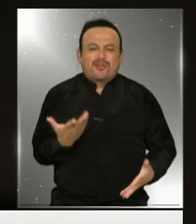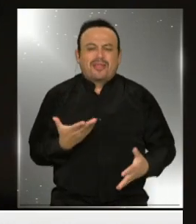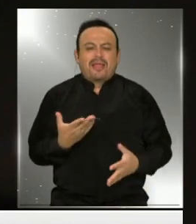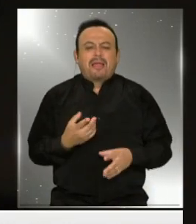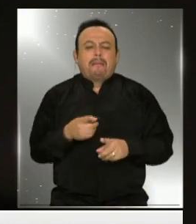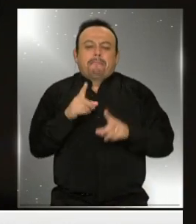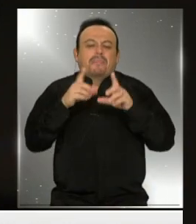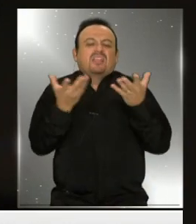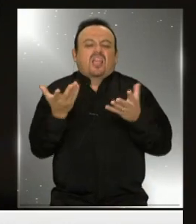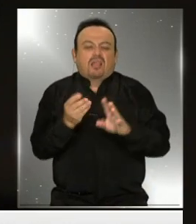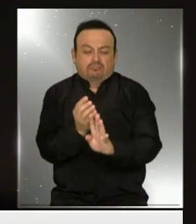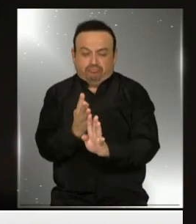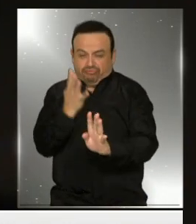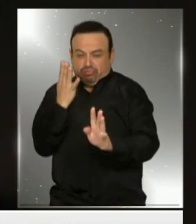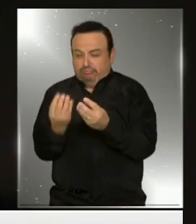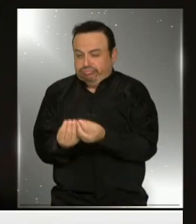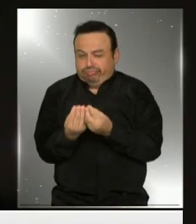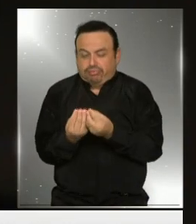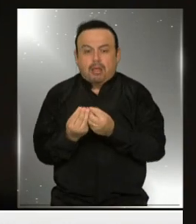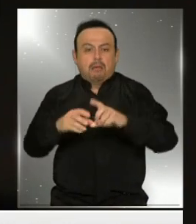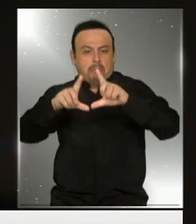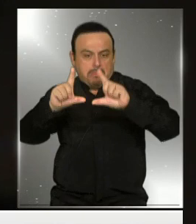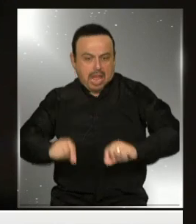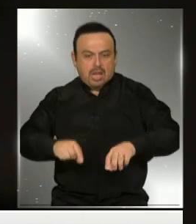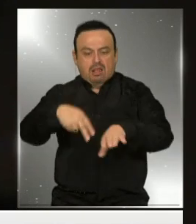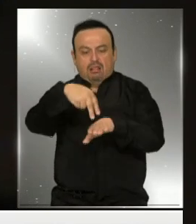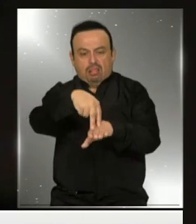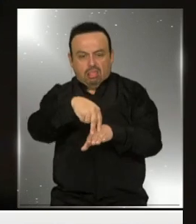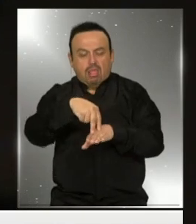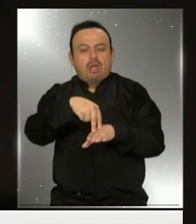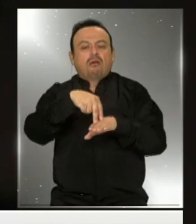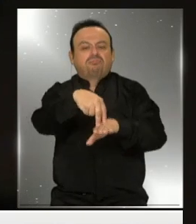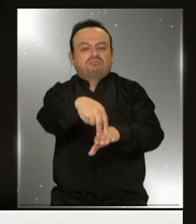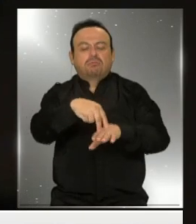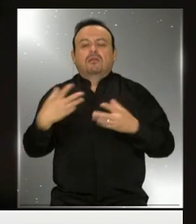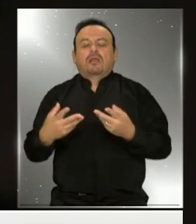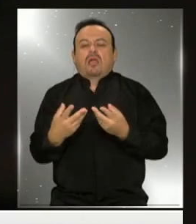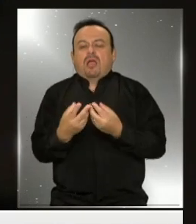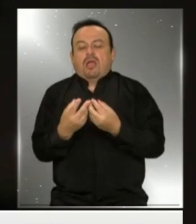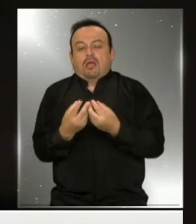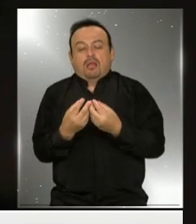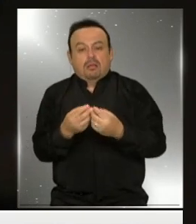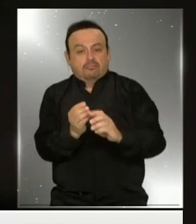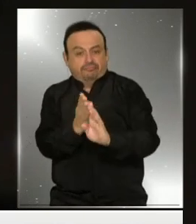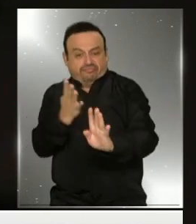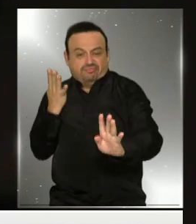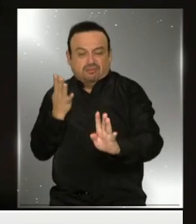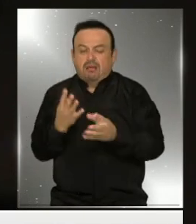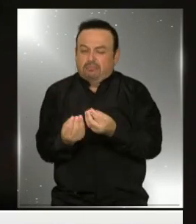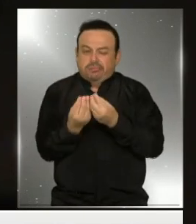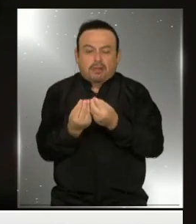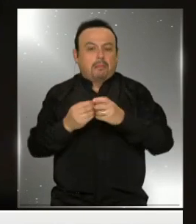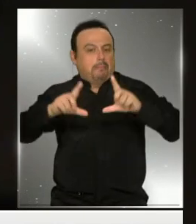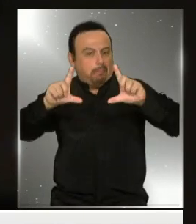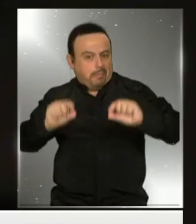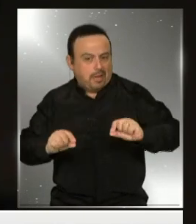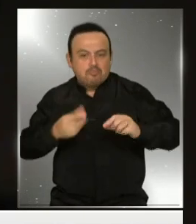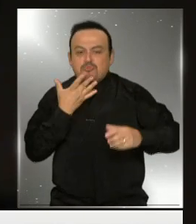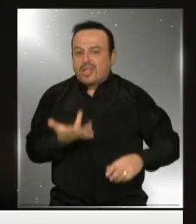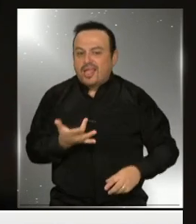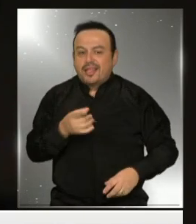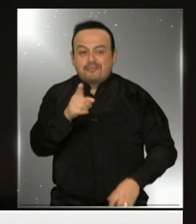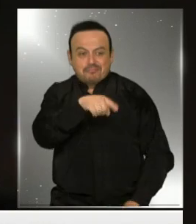aglomeraciones, menos personas en el transporte público, menos congestión, menos contaminación, porque algunos van a estar trabajando desde su hogar.